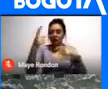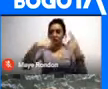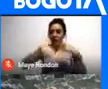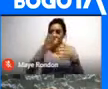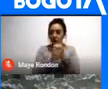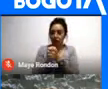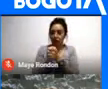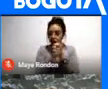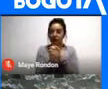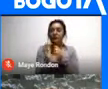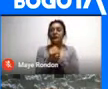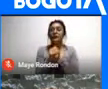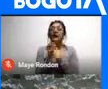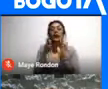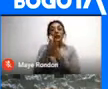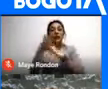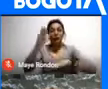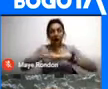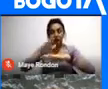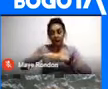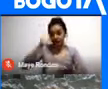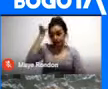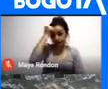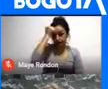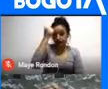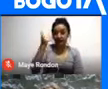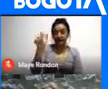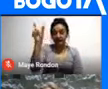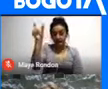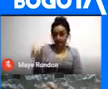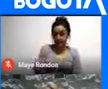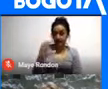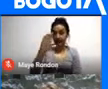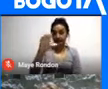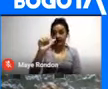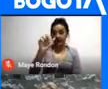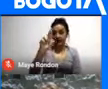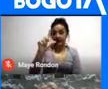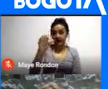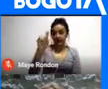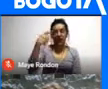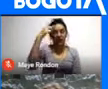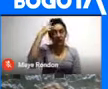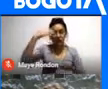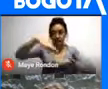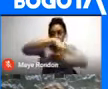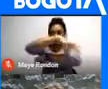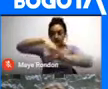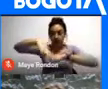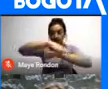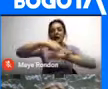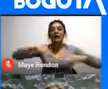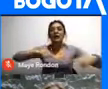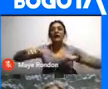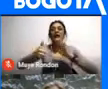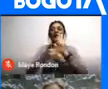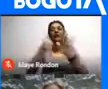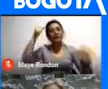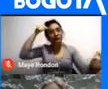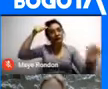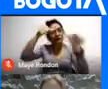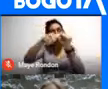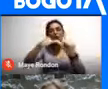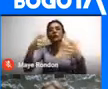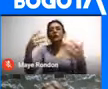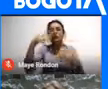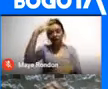cuento chicos Que el profesor Carlos es arquitecto Es coordinador de la cátedra de memoria Muisca